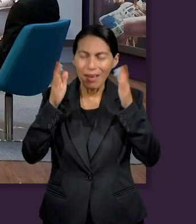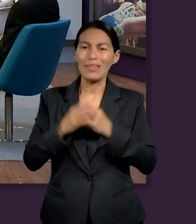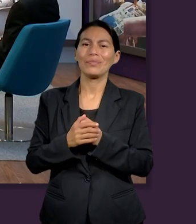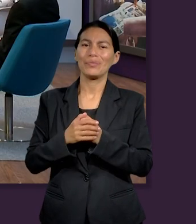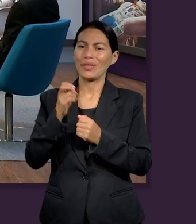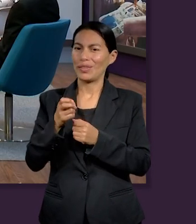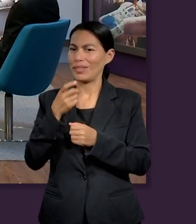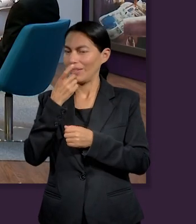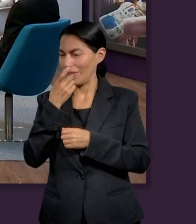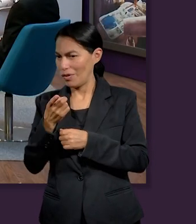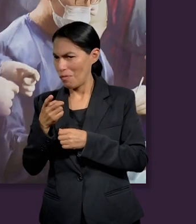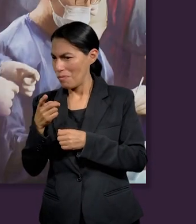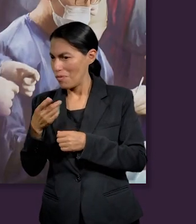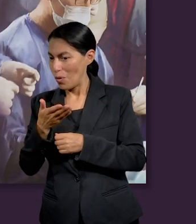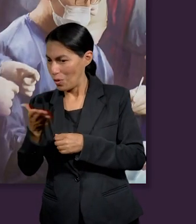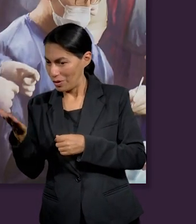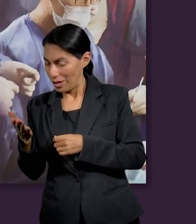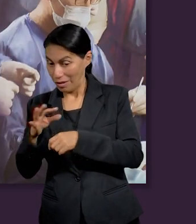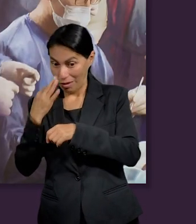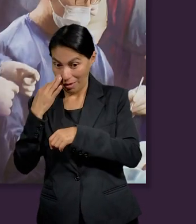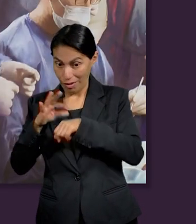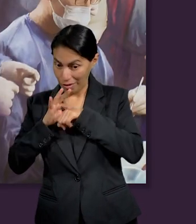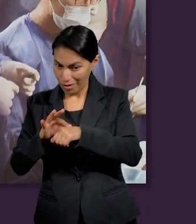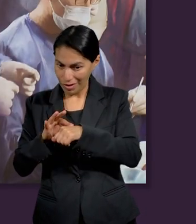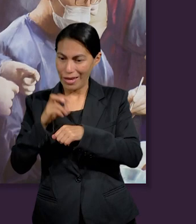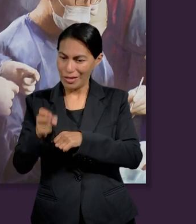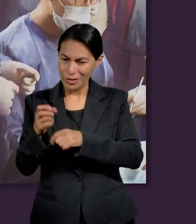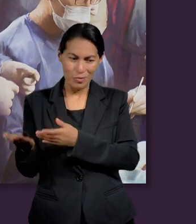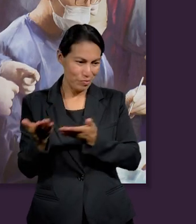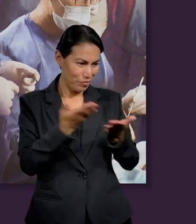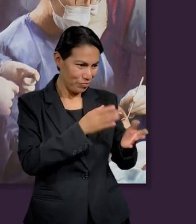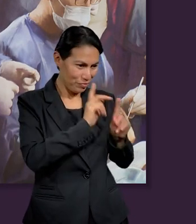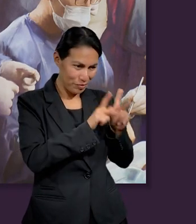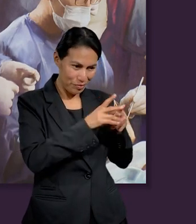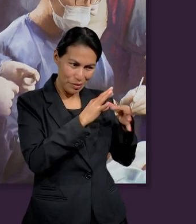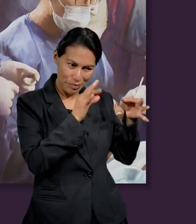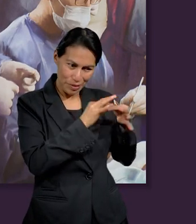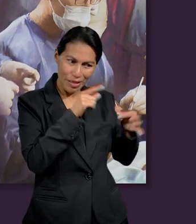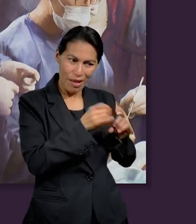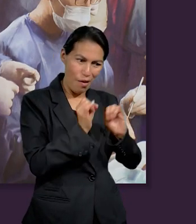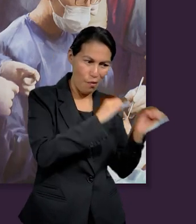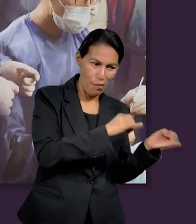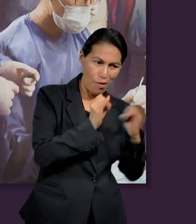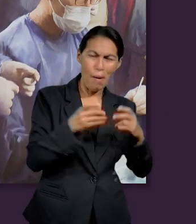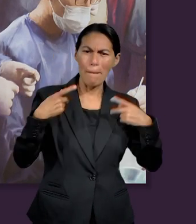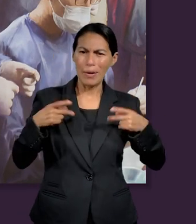espíritus malignos, y les dio la vista a muchos ciegos. Entonces les respondió a los enviados,